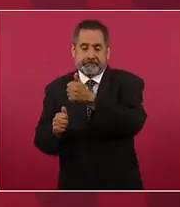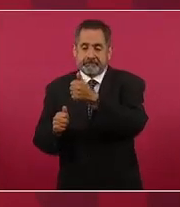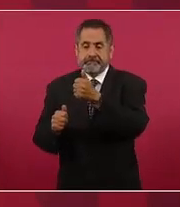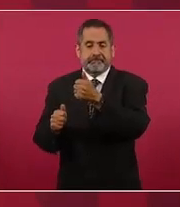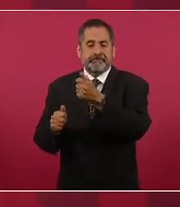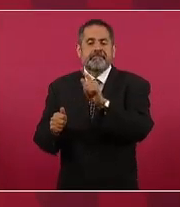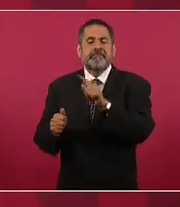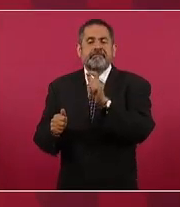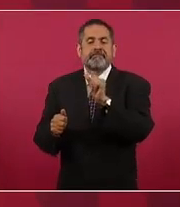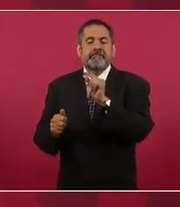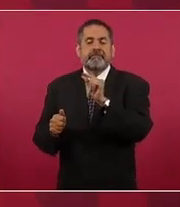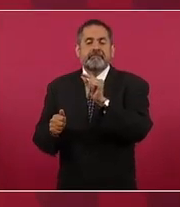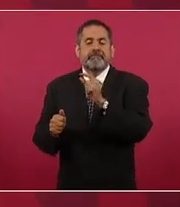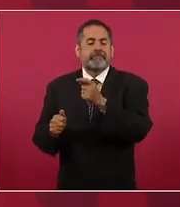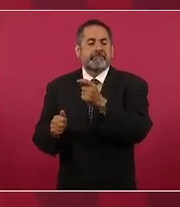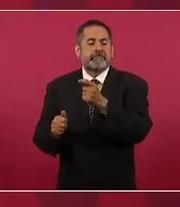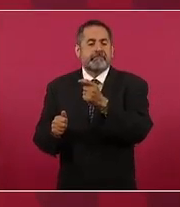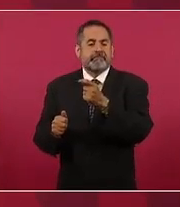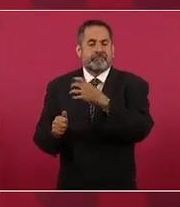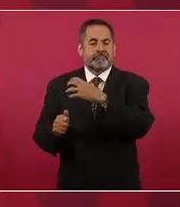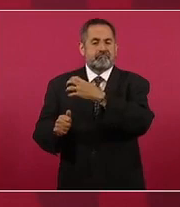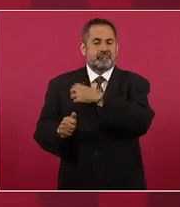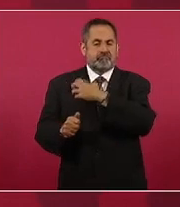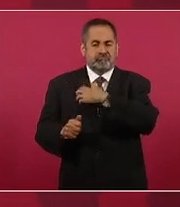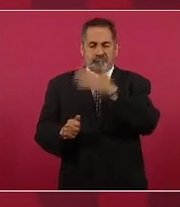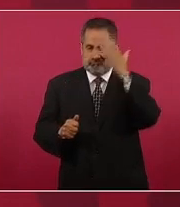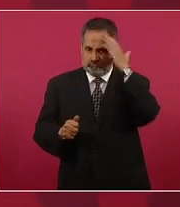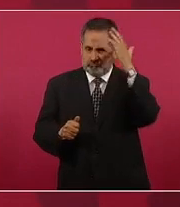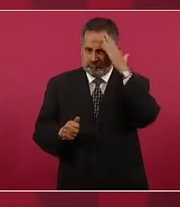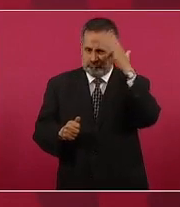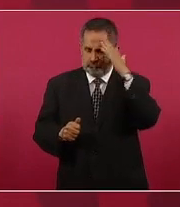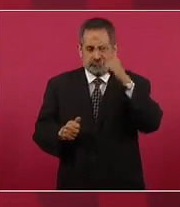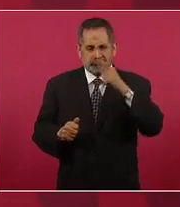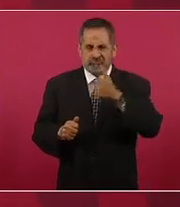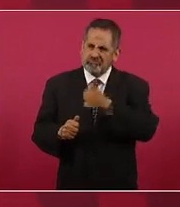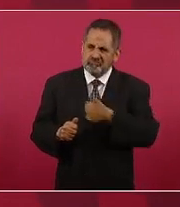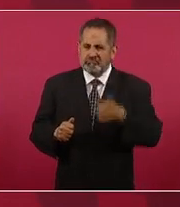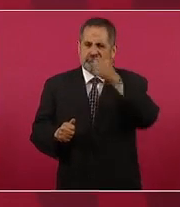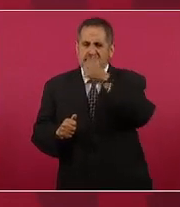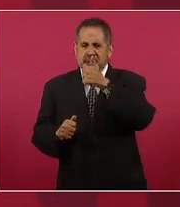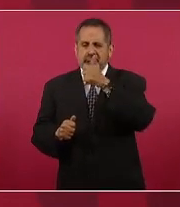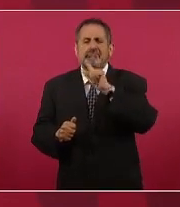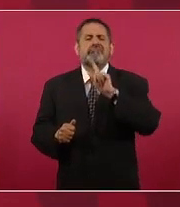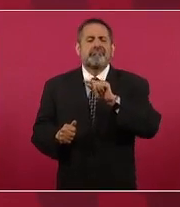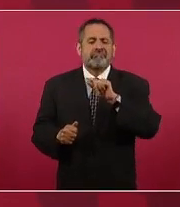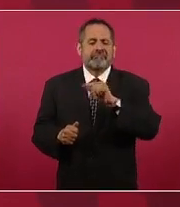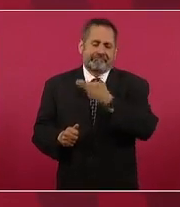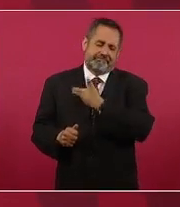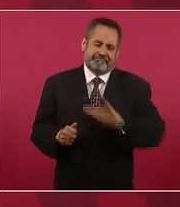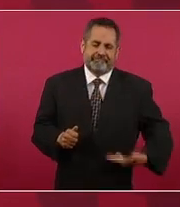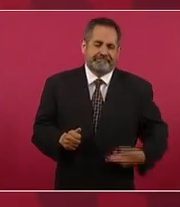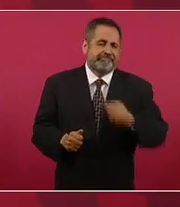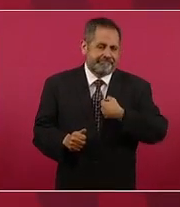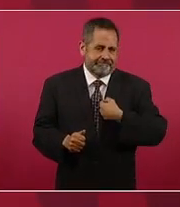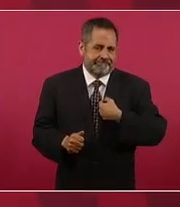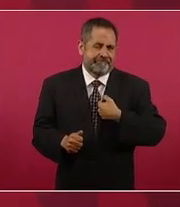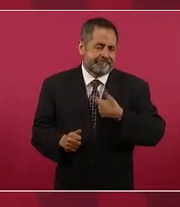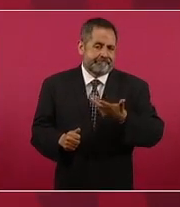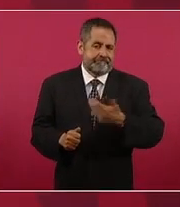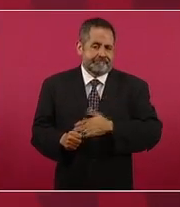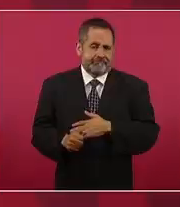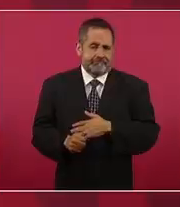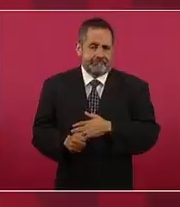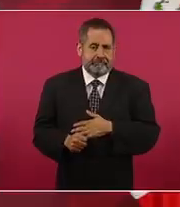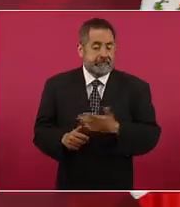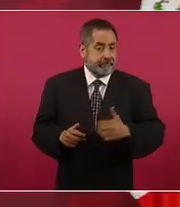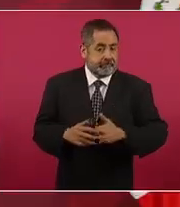del comandante supremo de las Fuerzas Armadas que es el presidente los